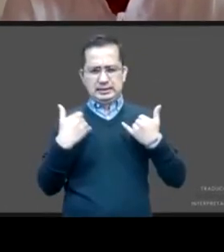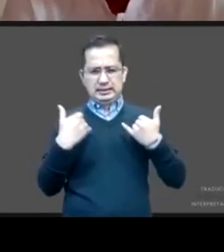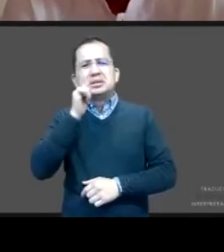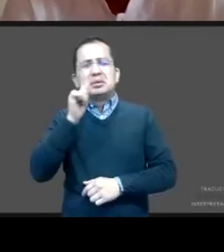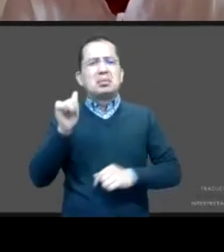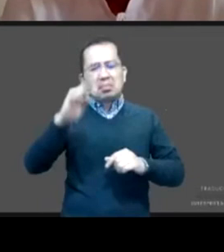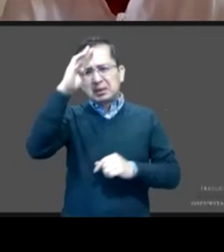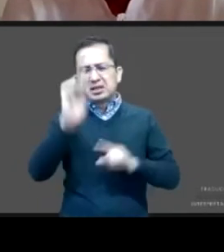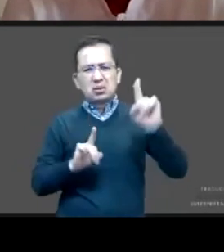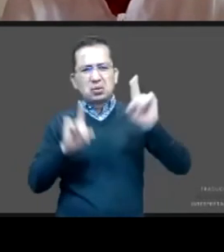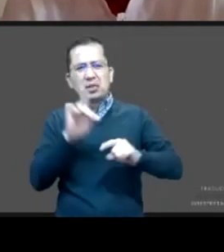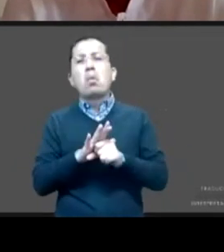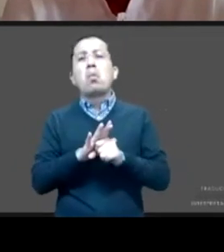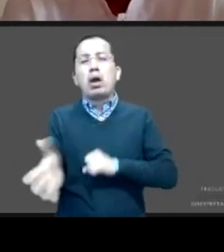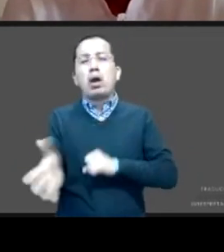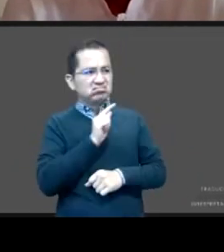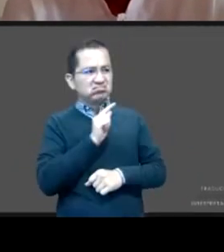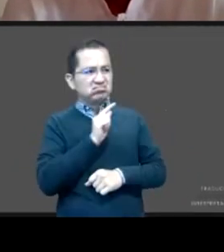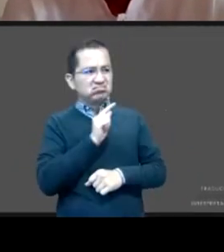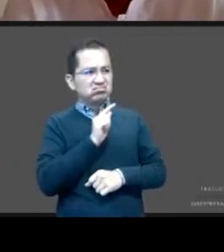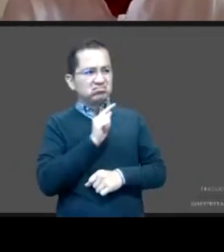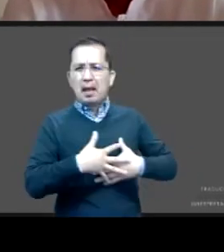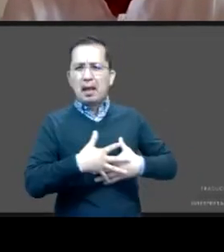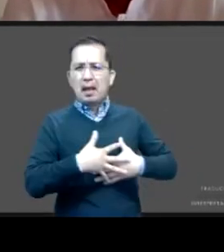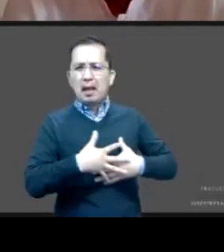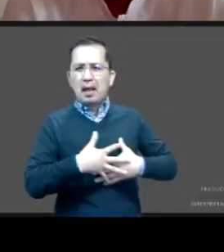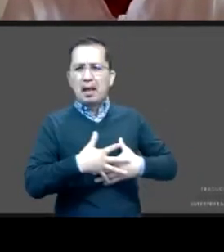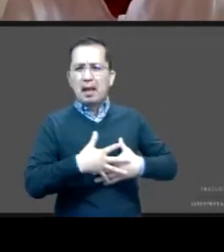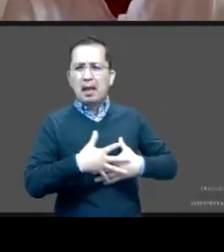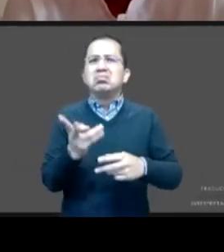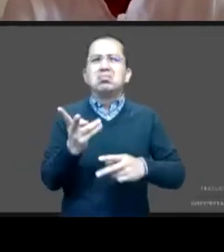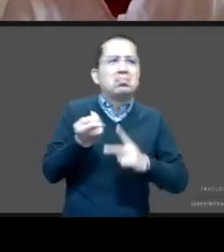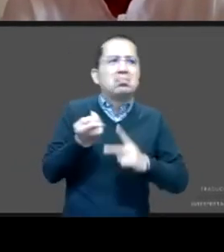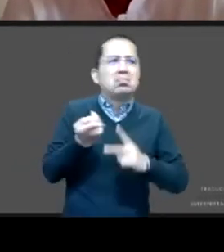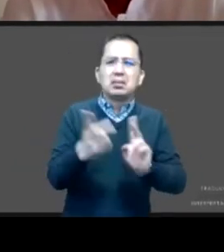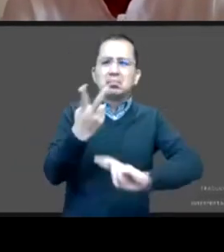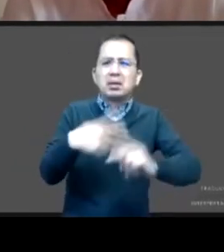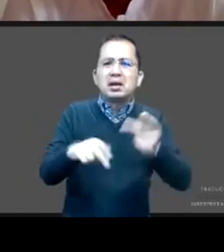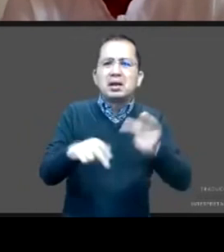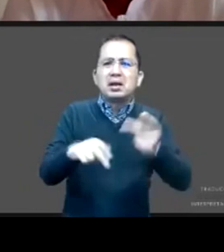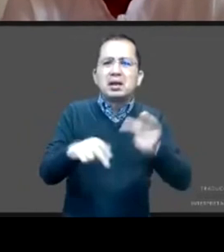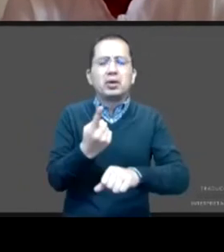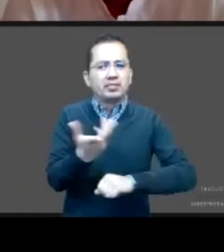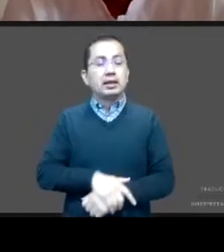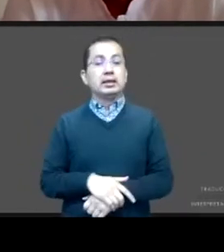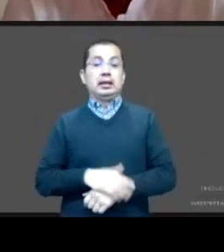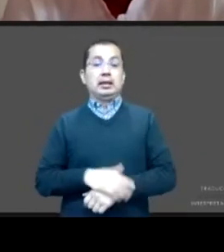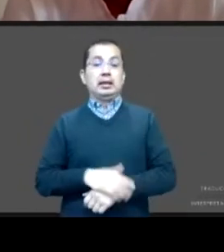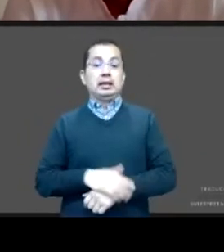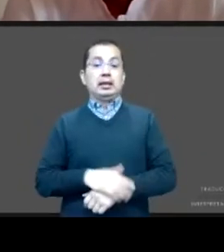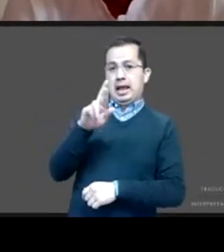muy acertadamente Maricruz ya lo mostraba, pues el origen